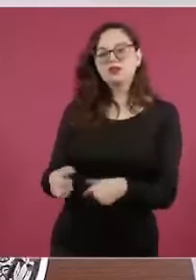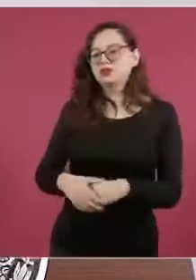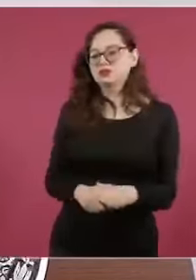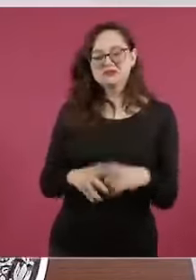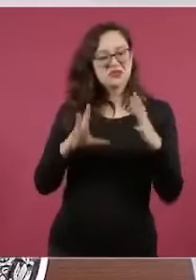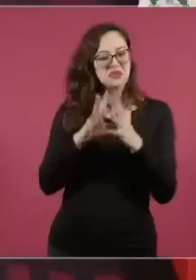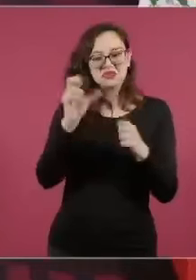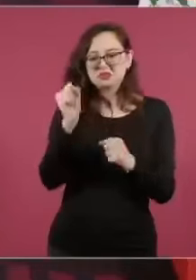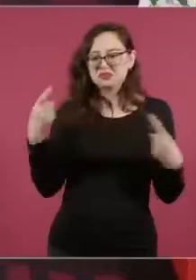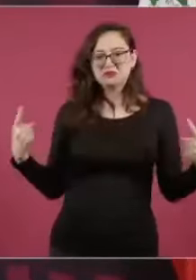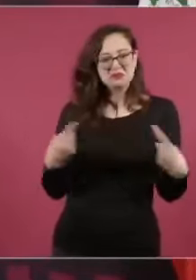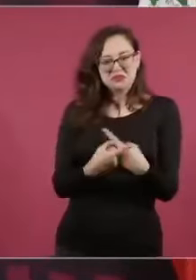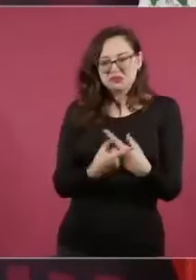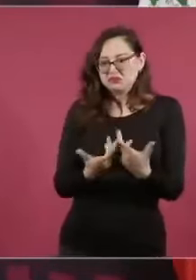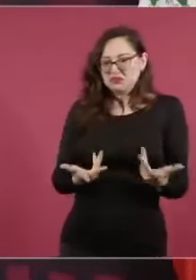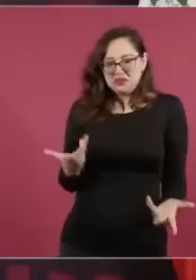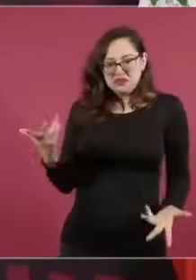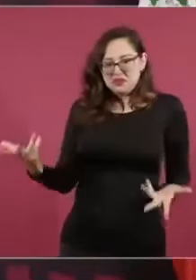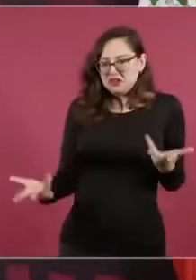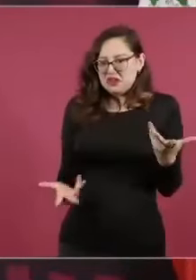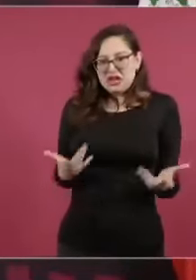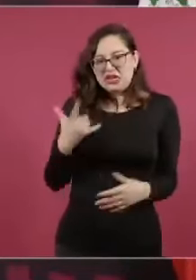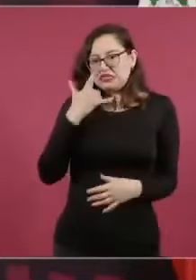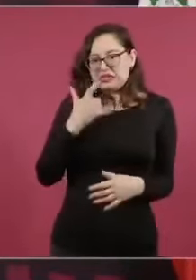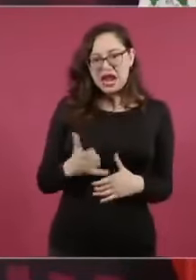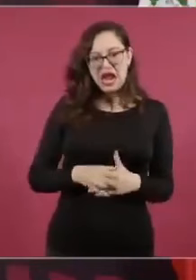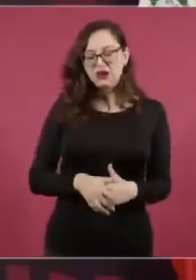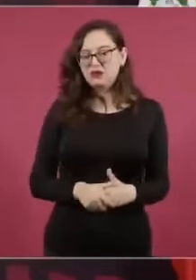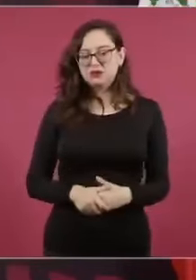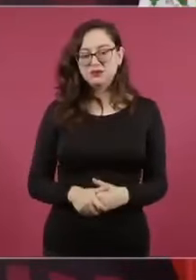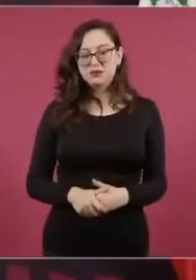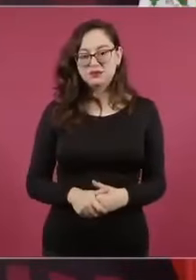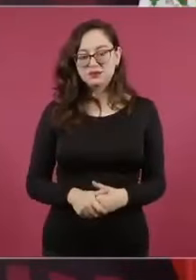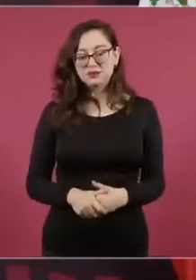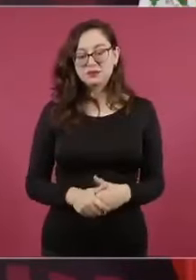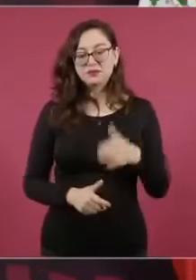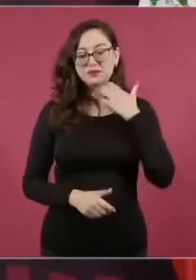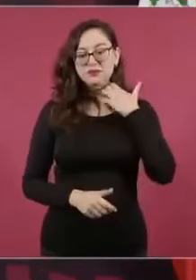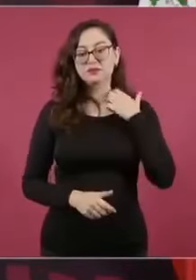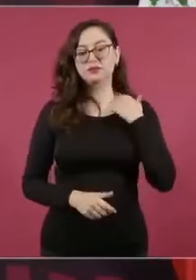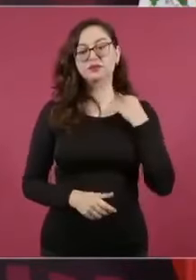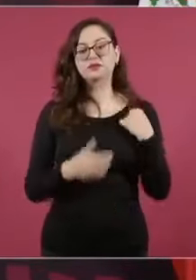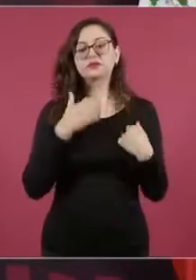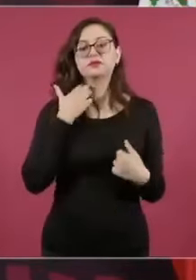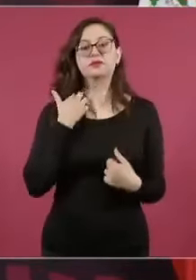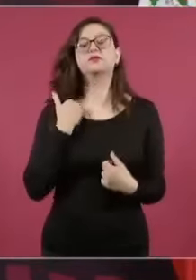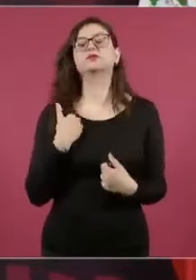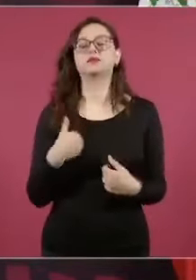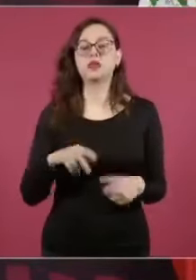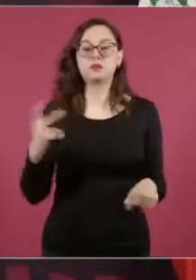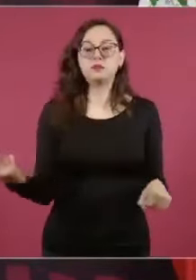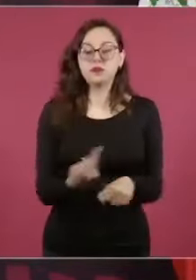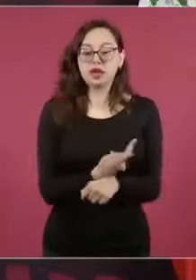como la constitución es clara y hay una ley que establece